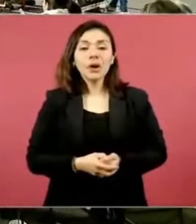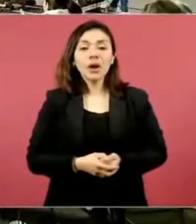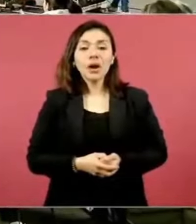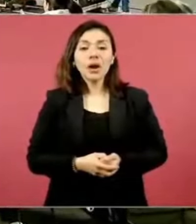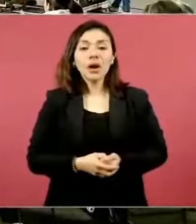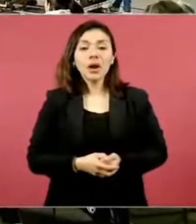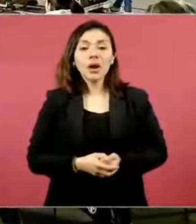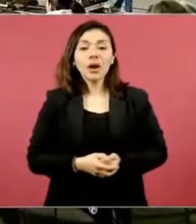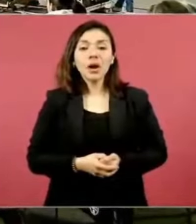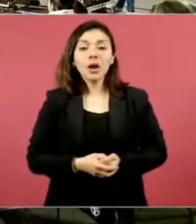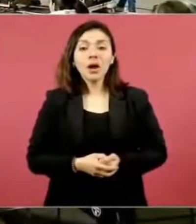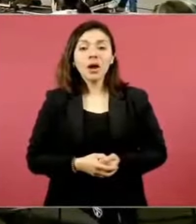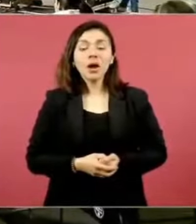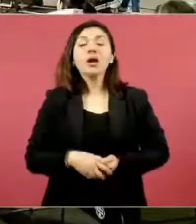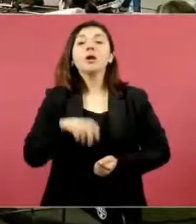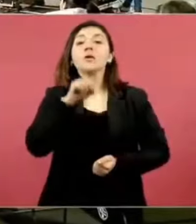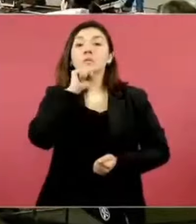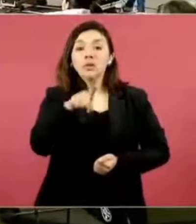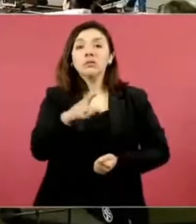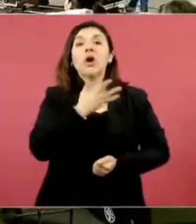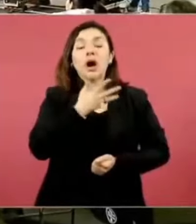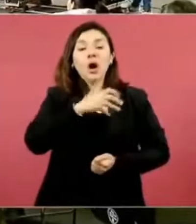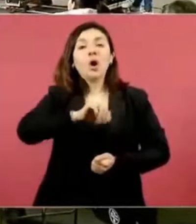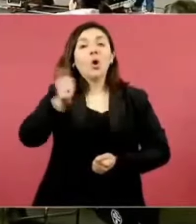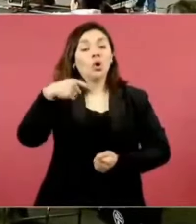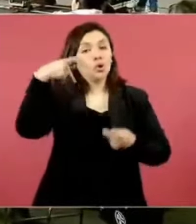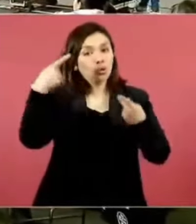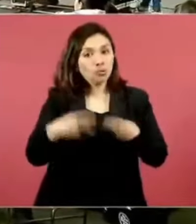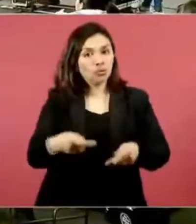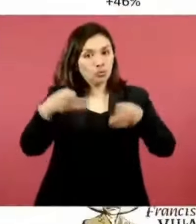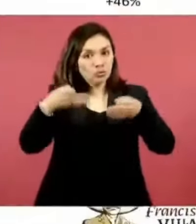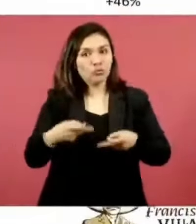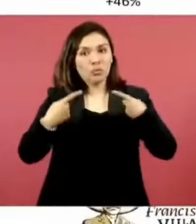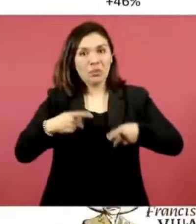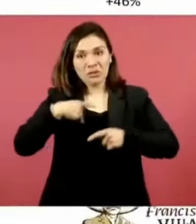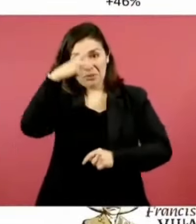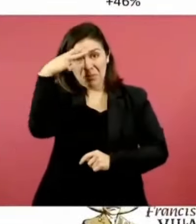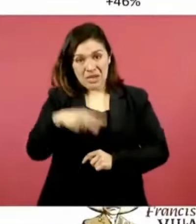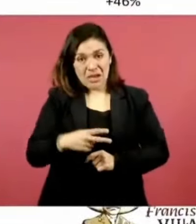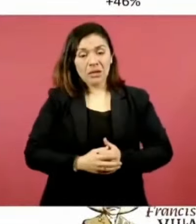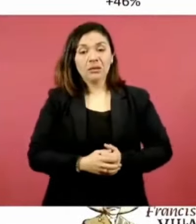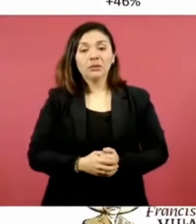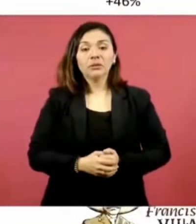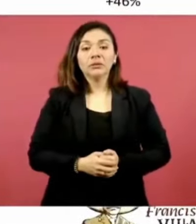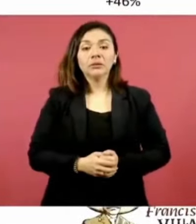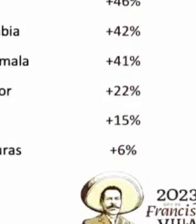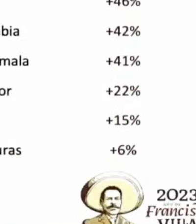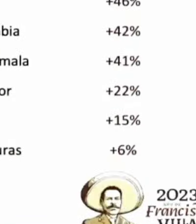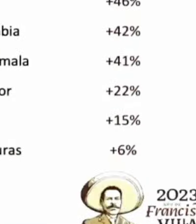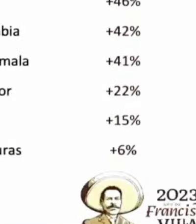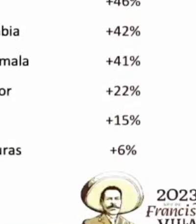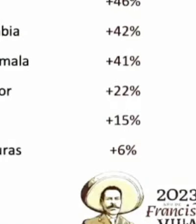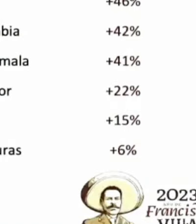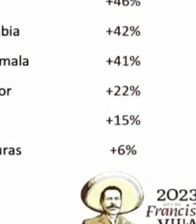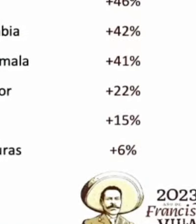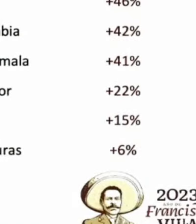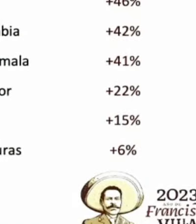tenemos también la de los mexicanos ahorita lo vemos esta es básicamente donde hay más